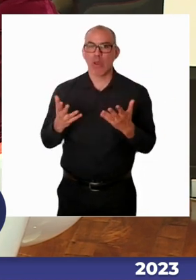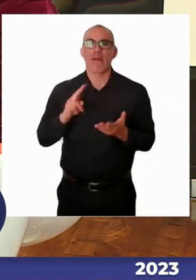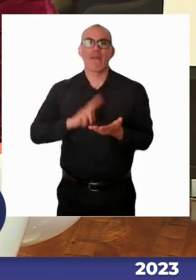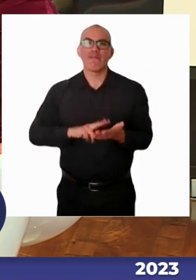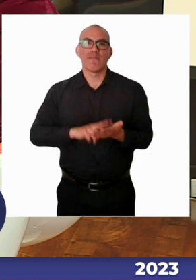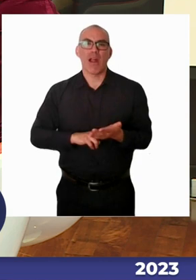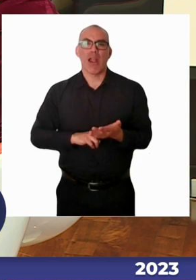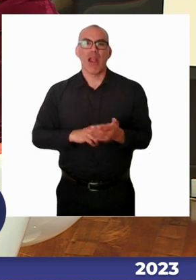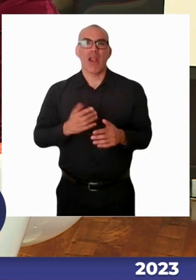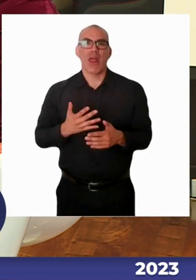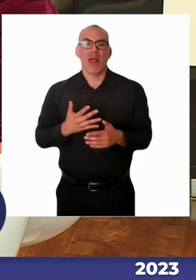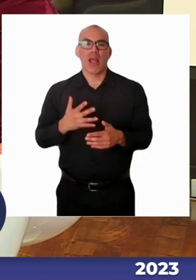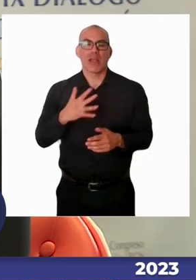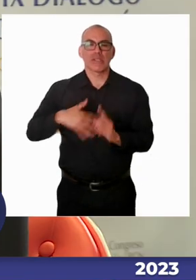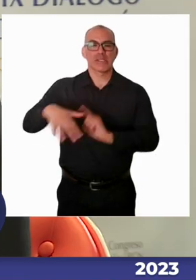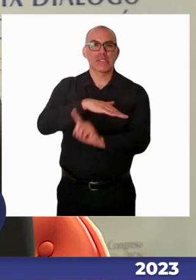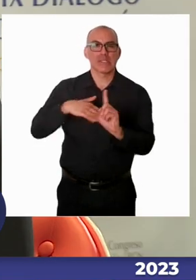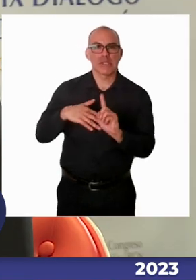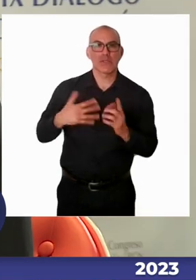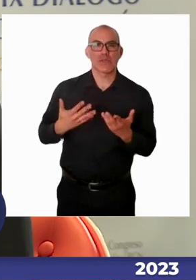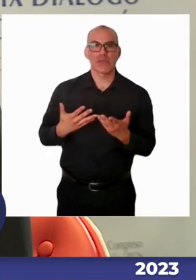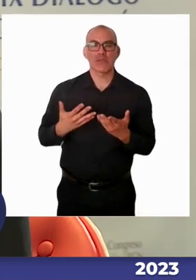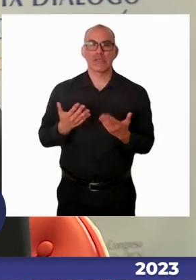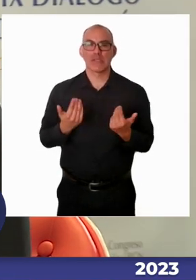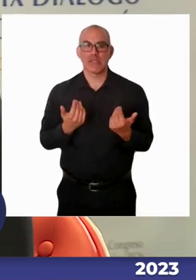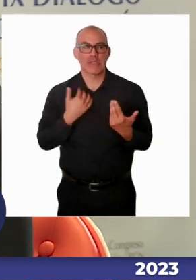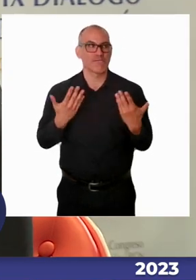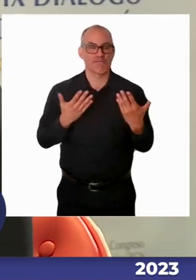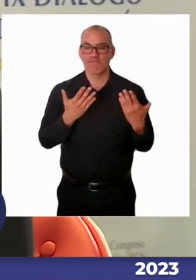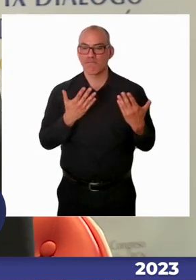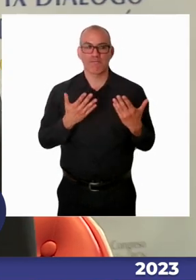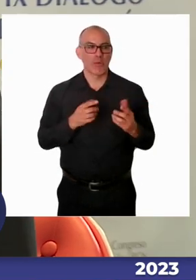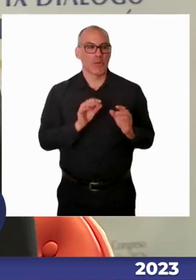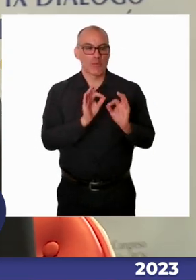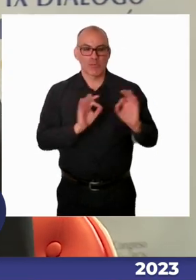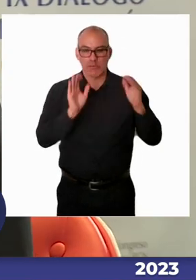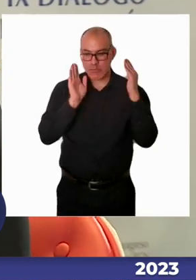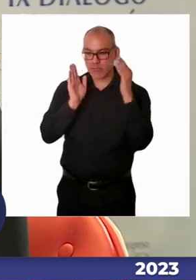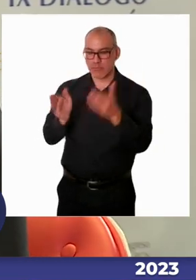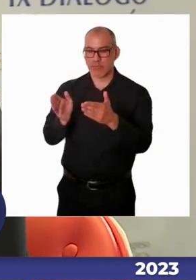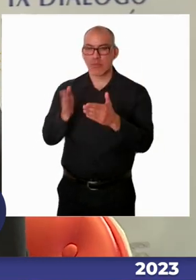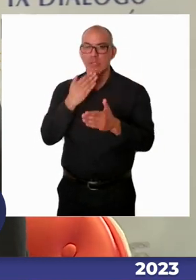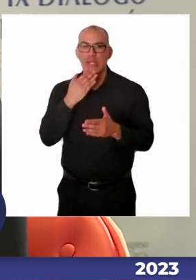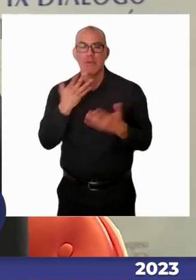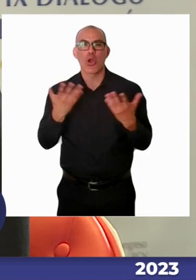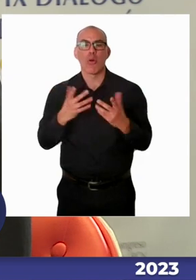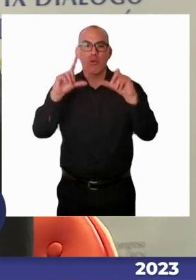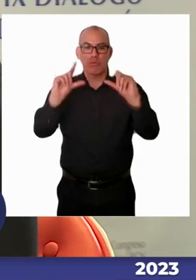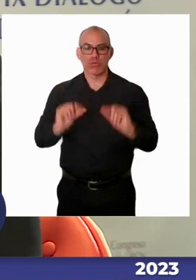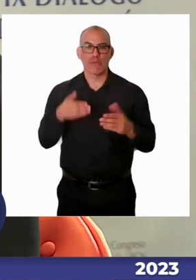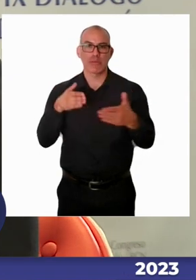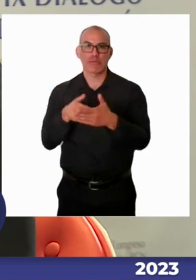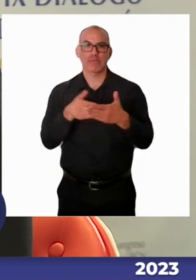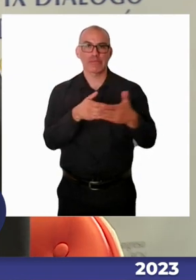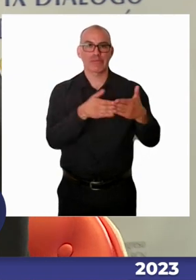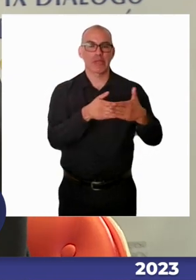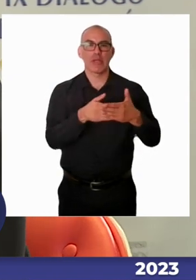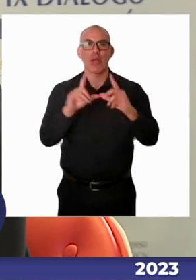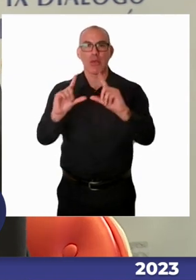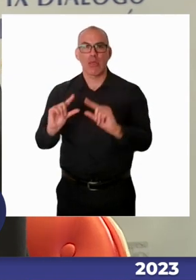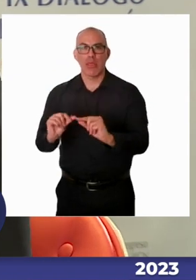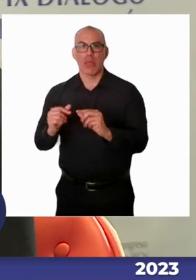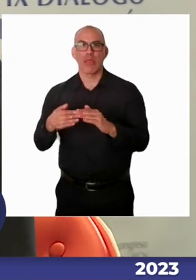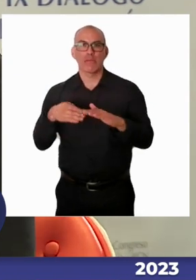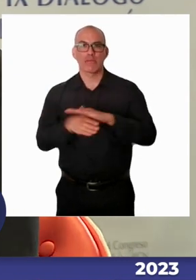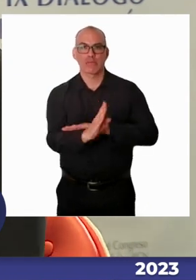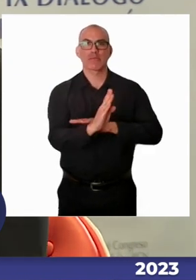en términos de la cultura y las creencias que se instalan en una comunidad educativa. El programa lo que busca,